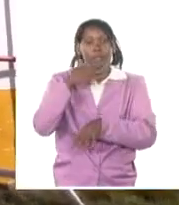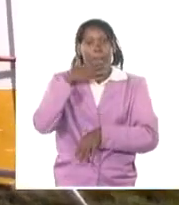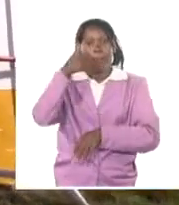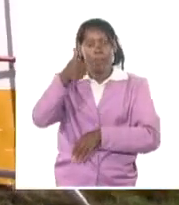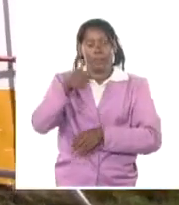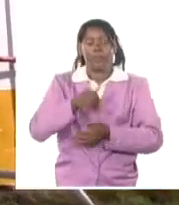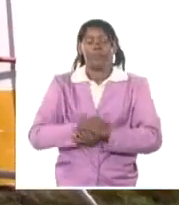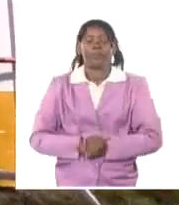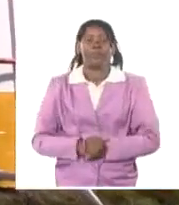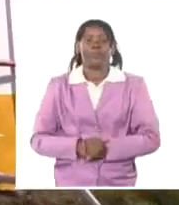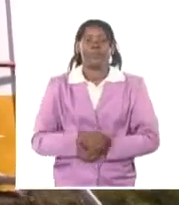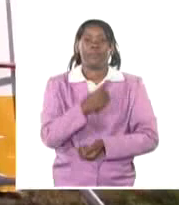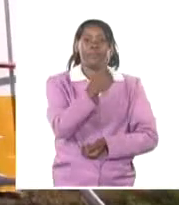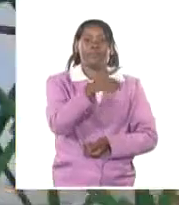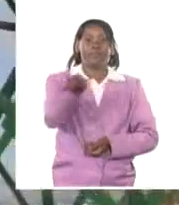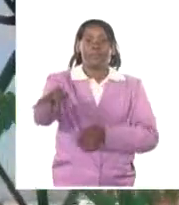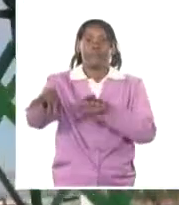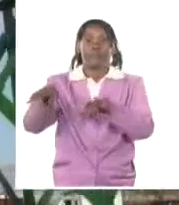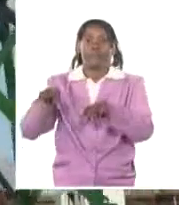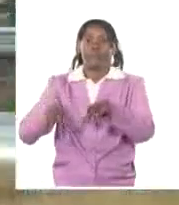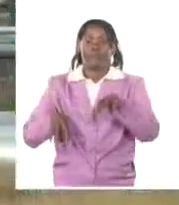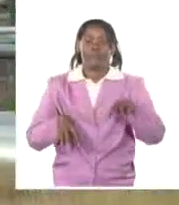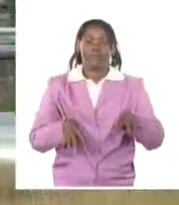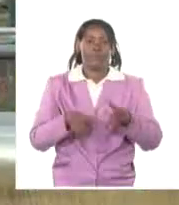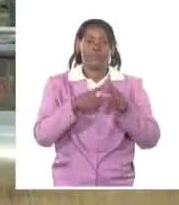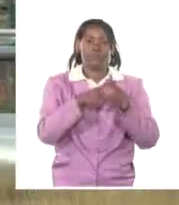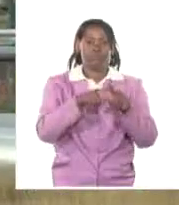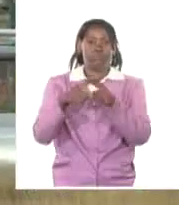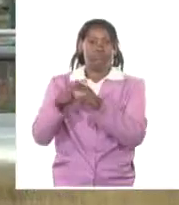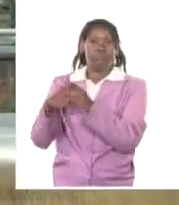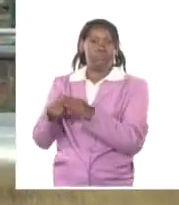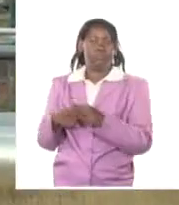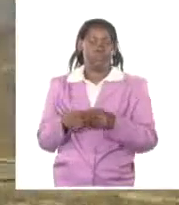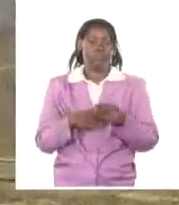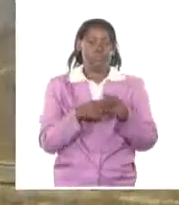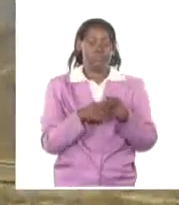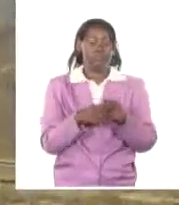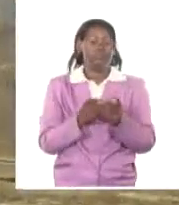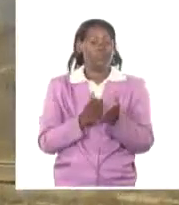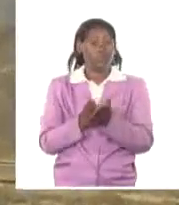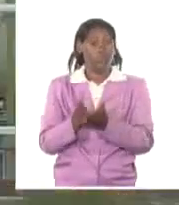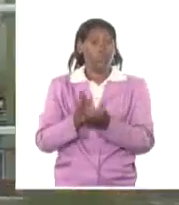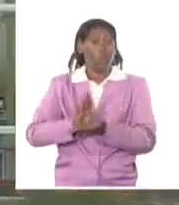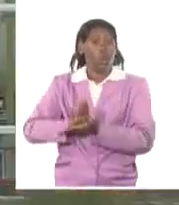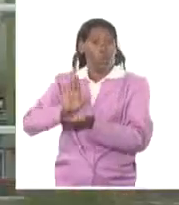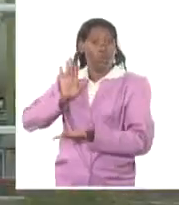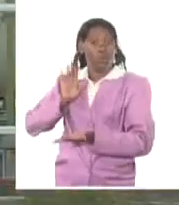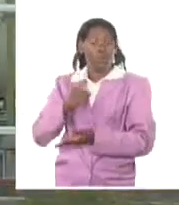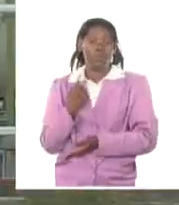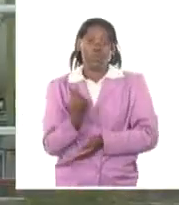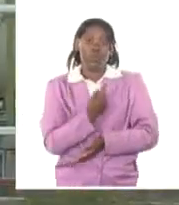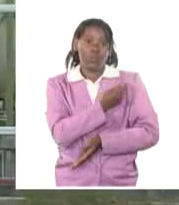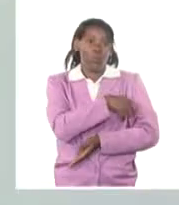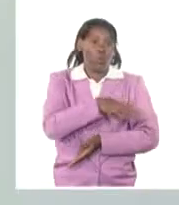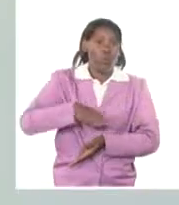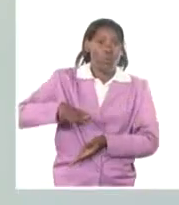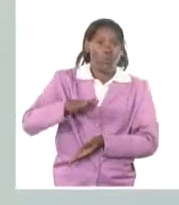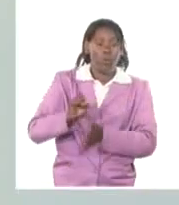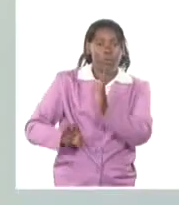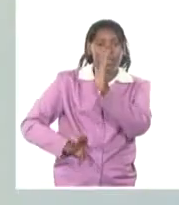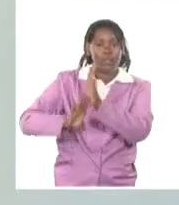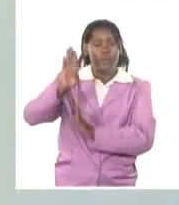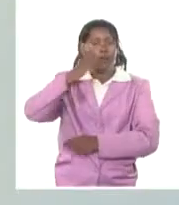En cada entidad del sistema energético prevalece el compromiso y la convicción para superar